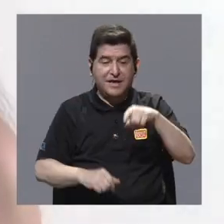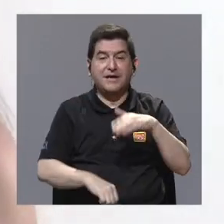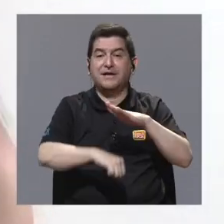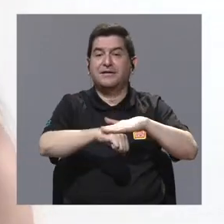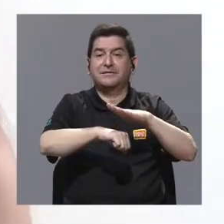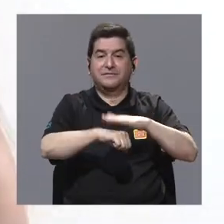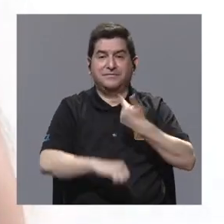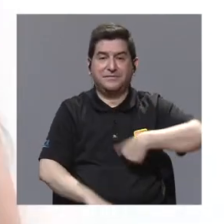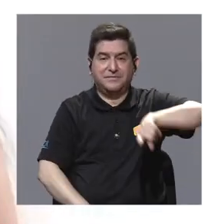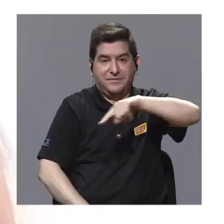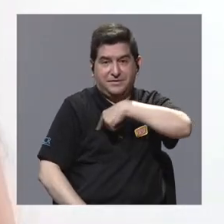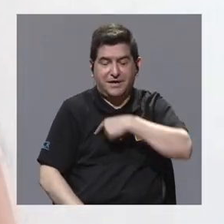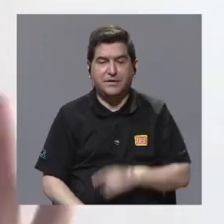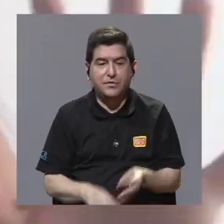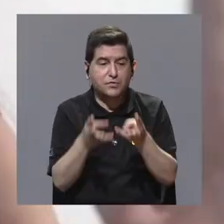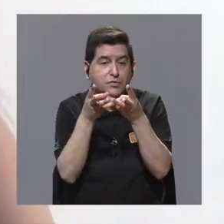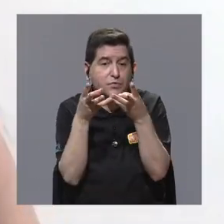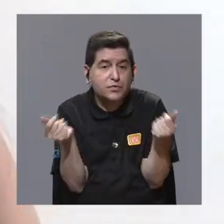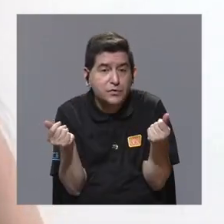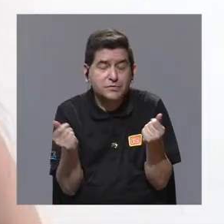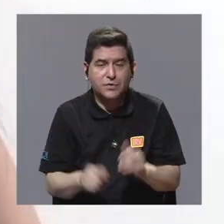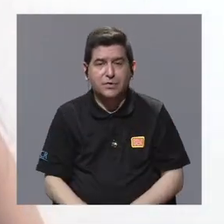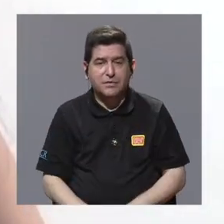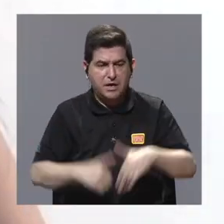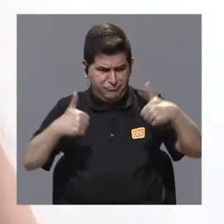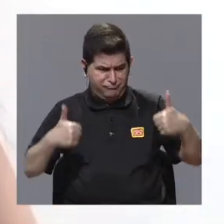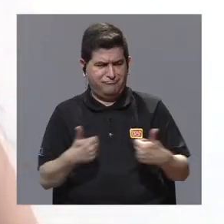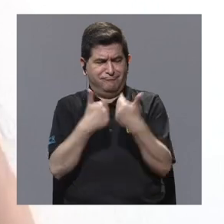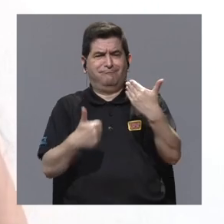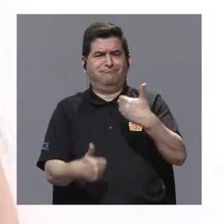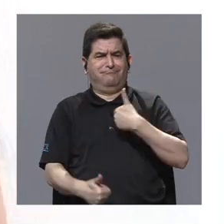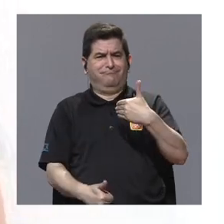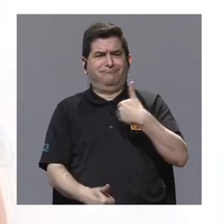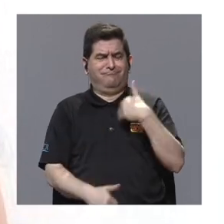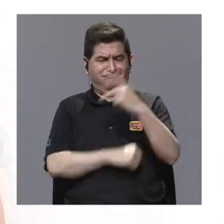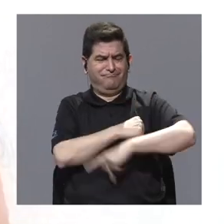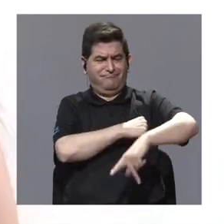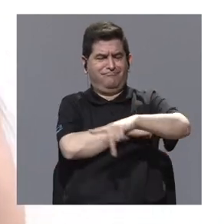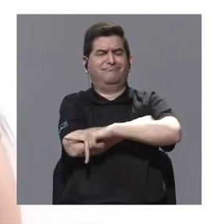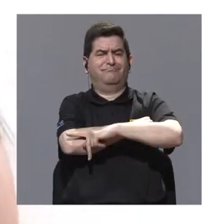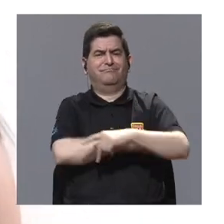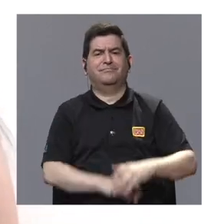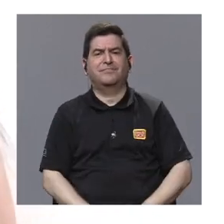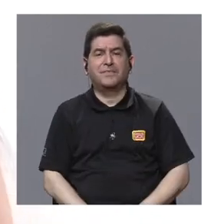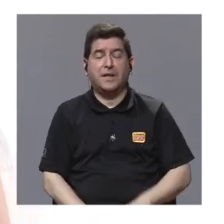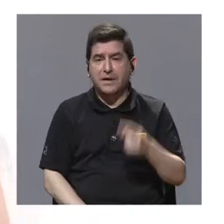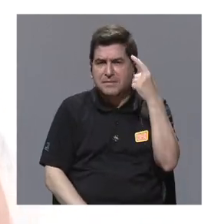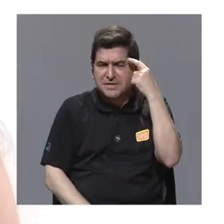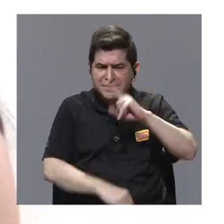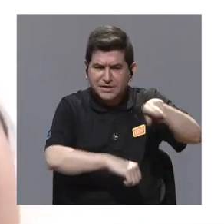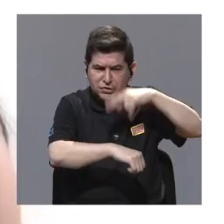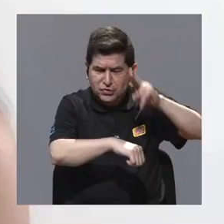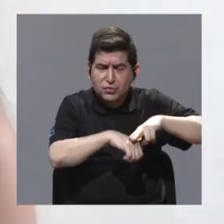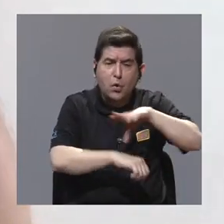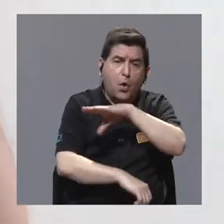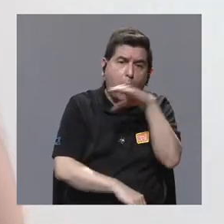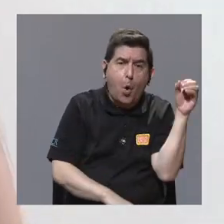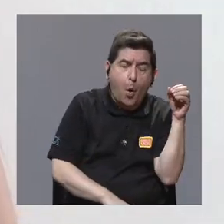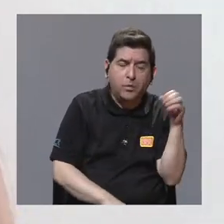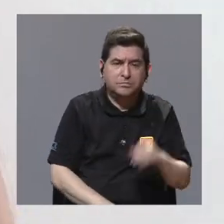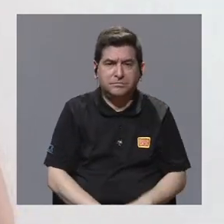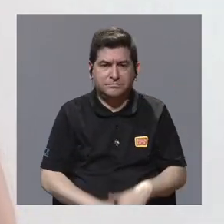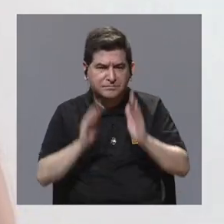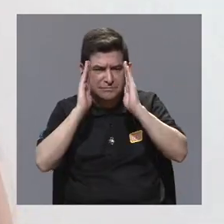que ésta sirva para ya sea resolver algún reto que tenga el país a nivel nacional